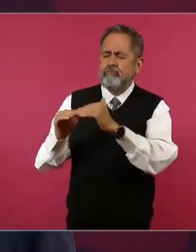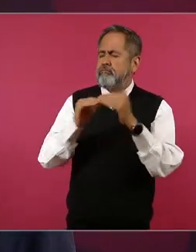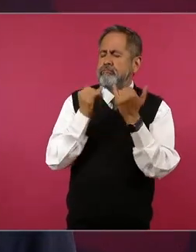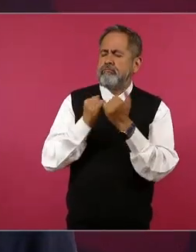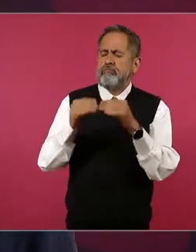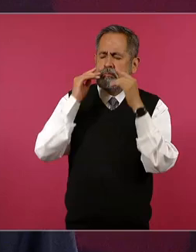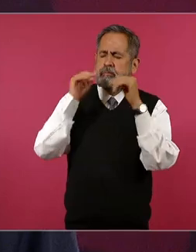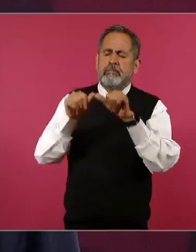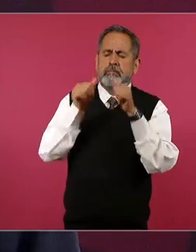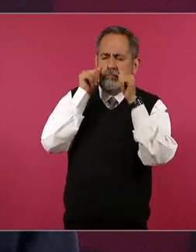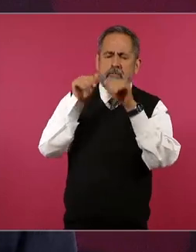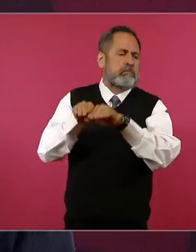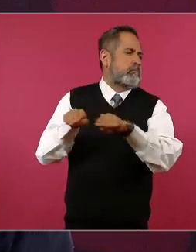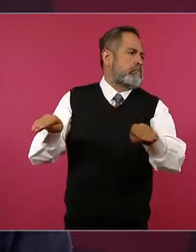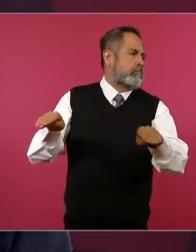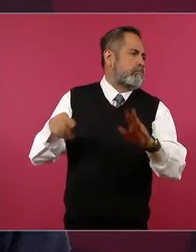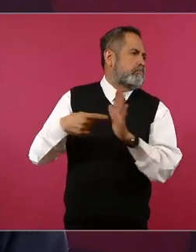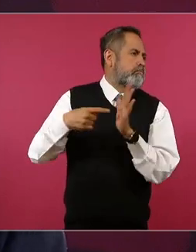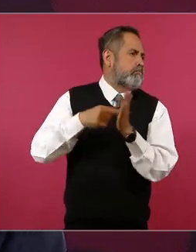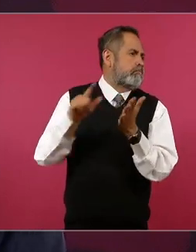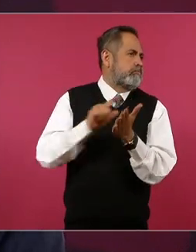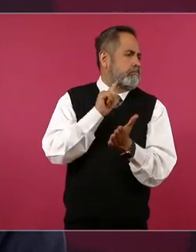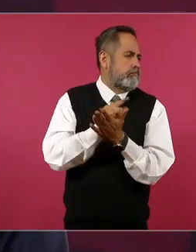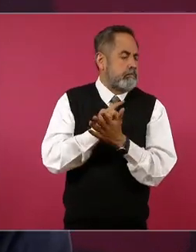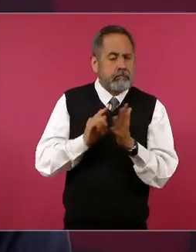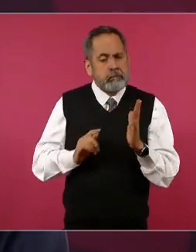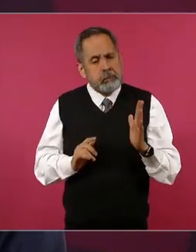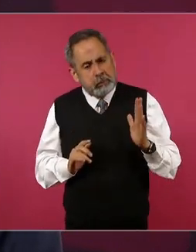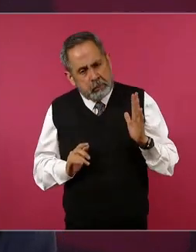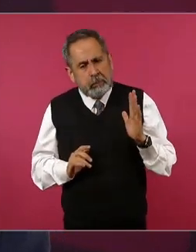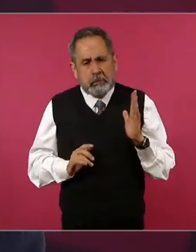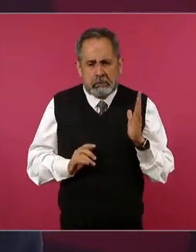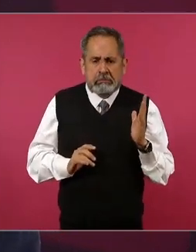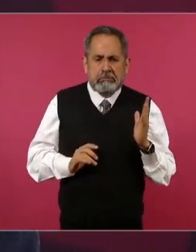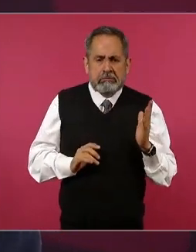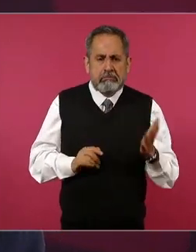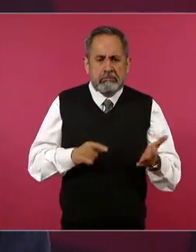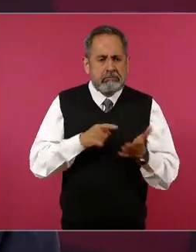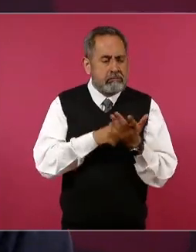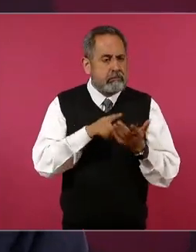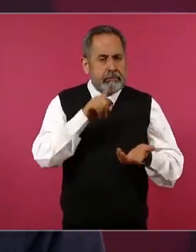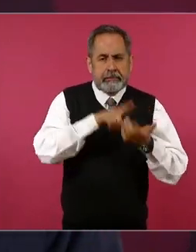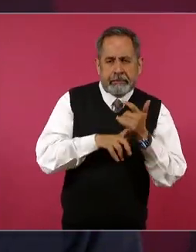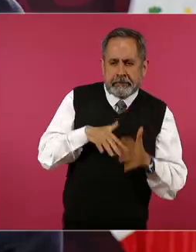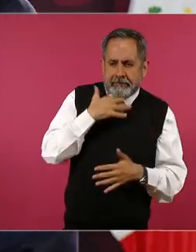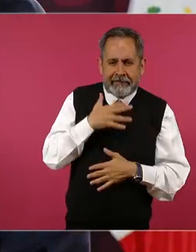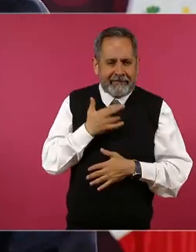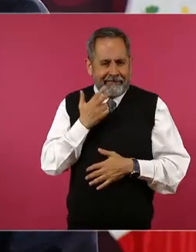no están maleados.